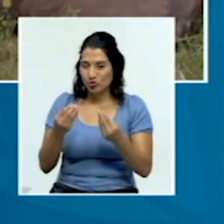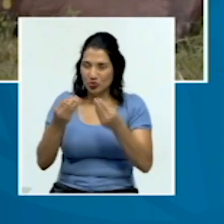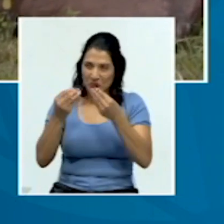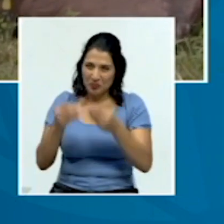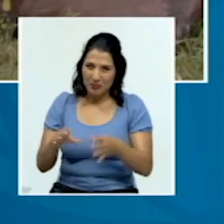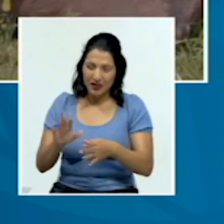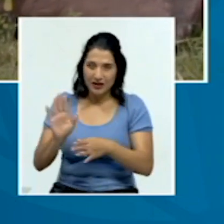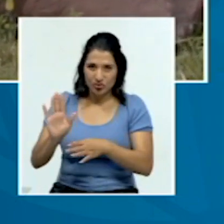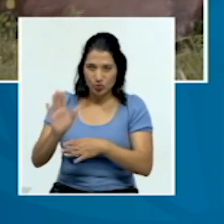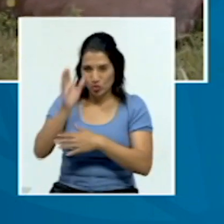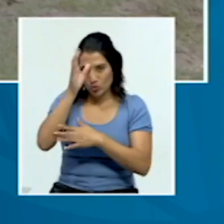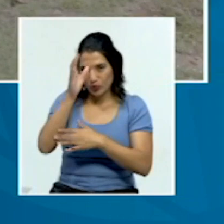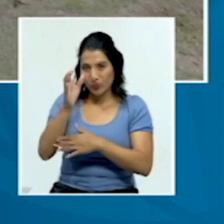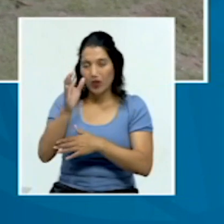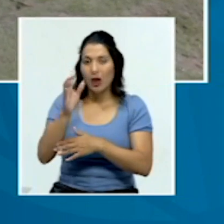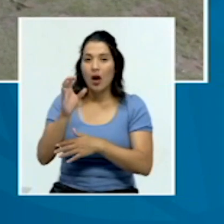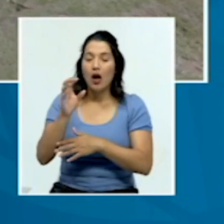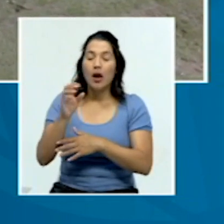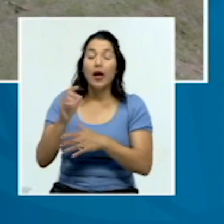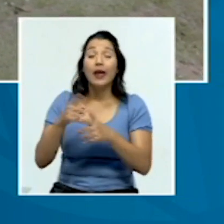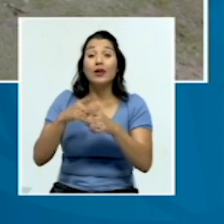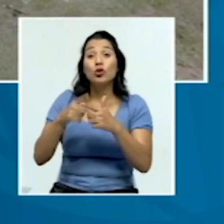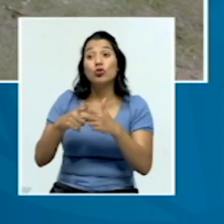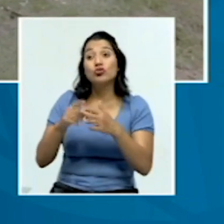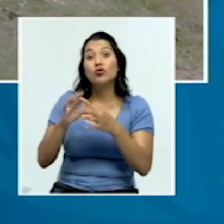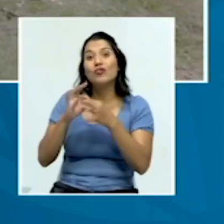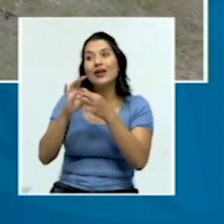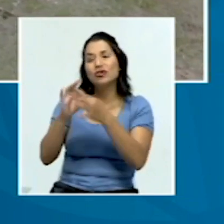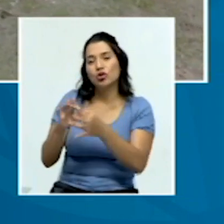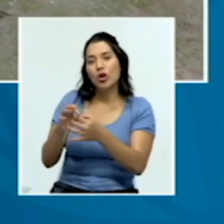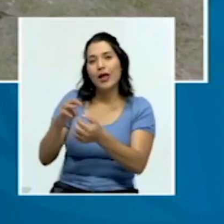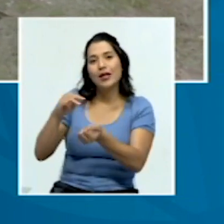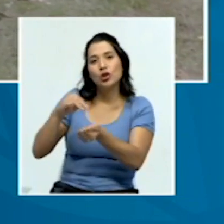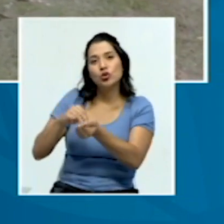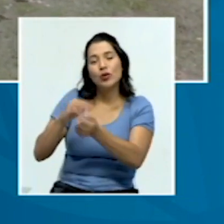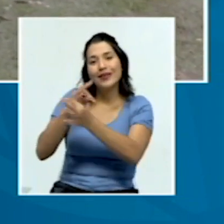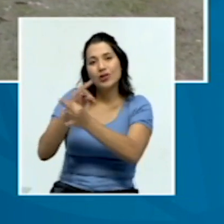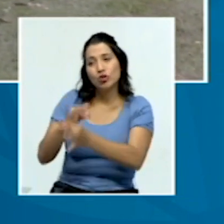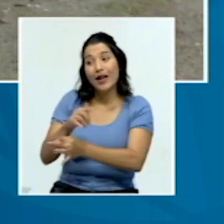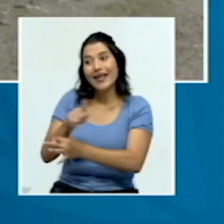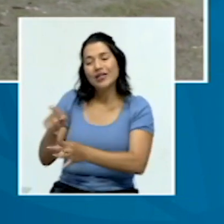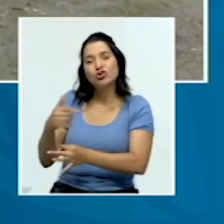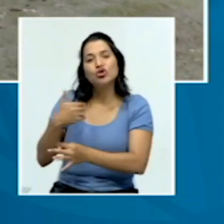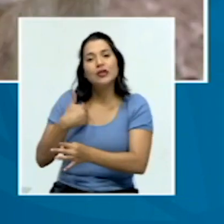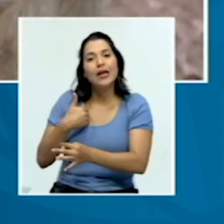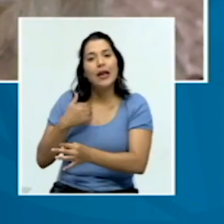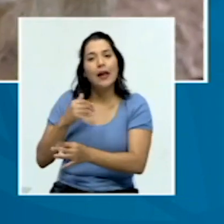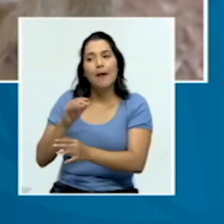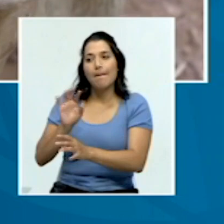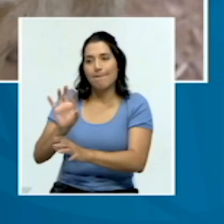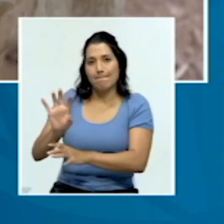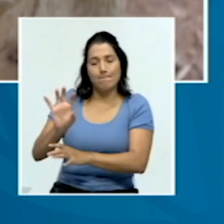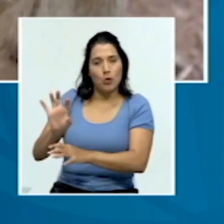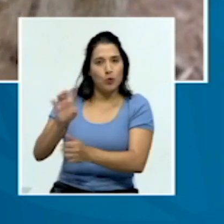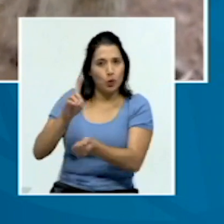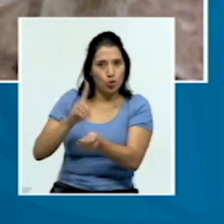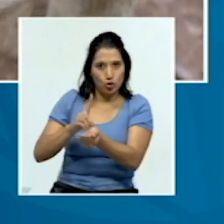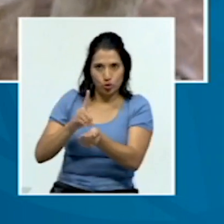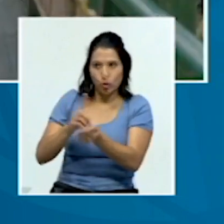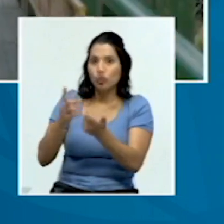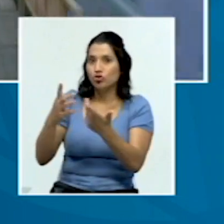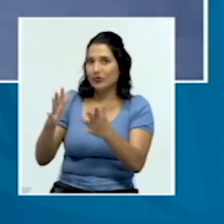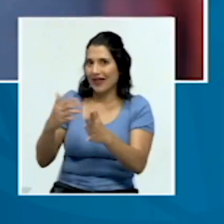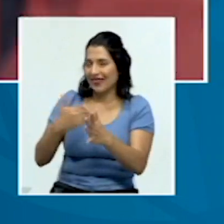a la medicina tradicional, pues ellos mantienen lo que son sus líderes, sus médicos tradicionales, que están debidamente identificados dentro del